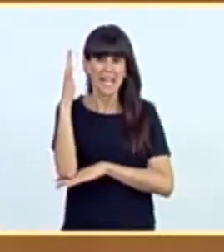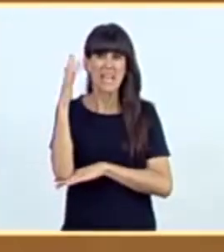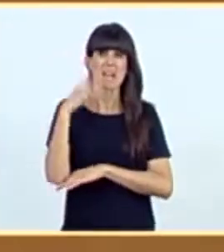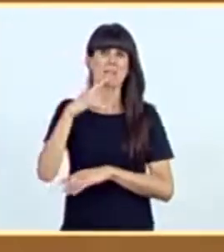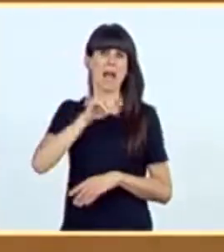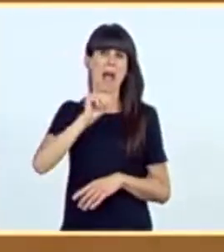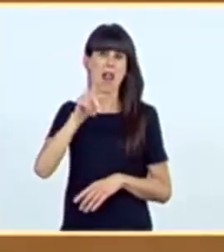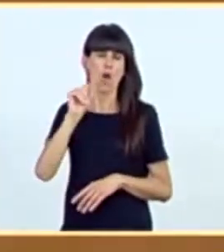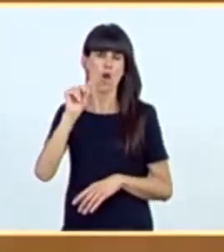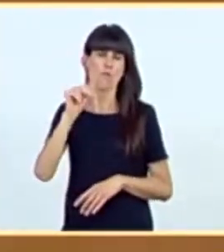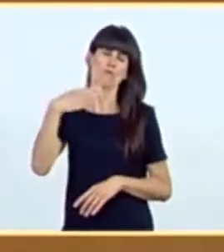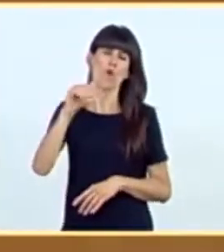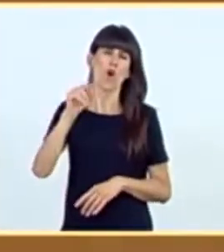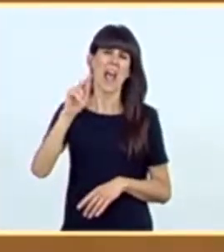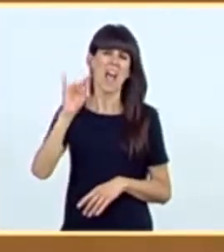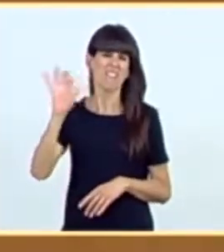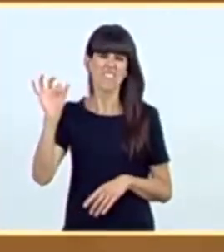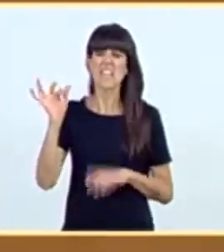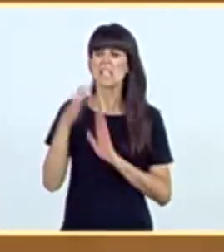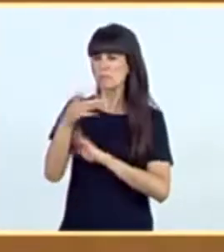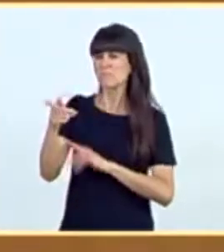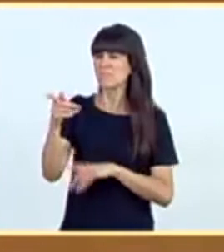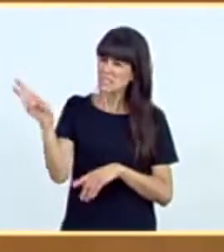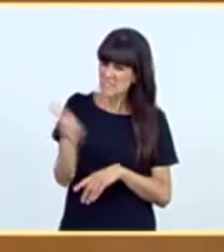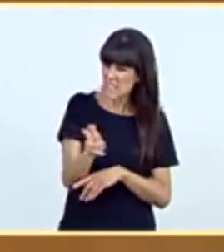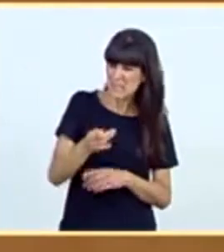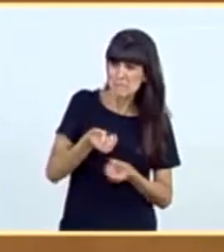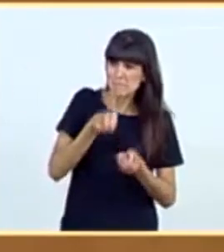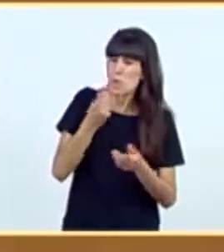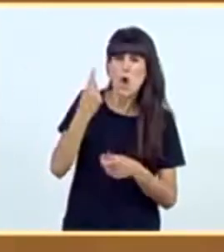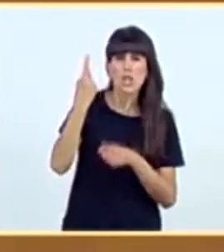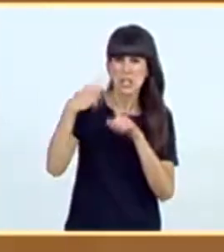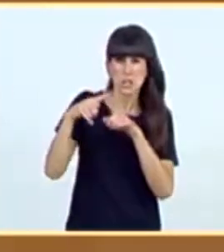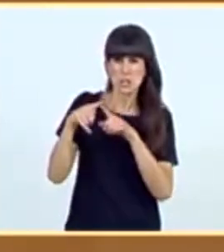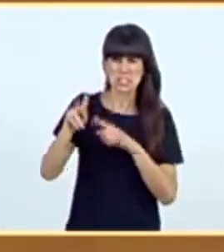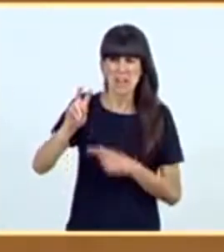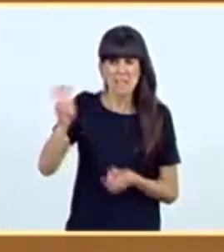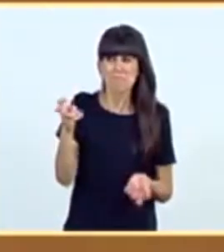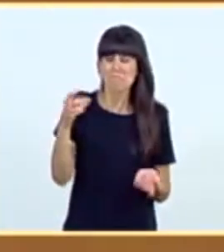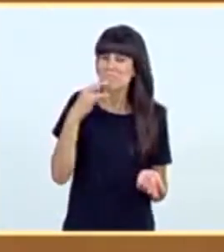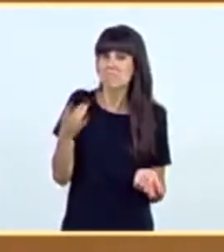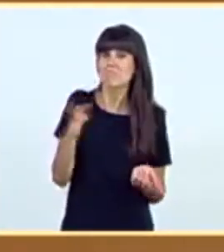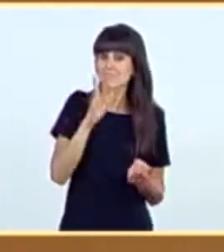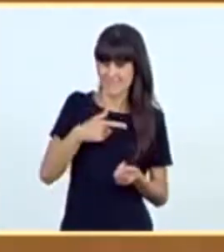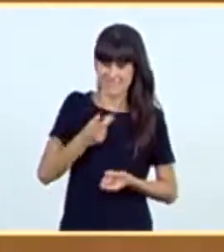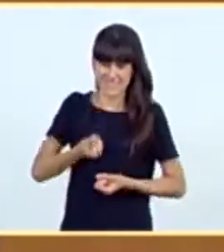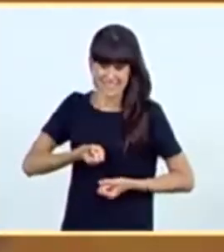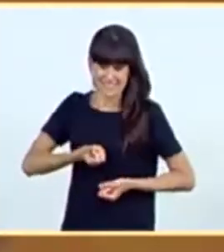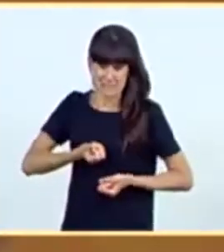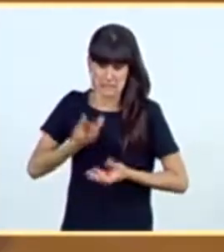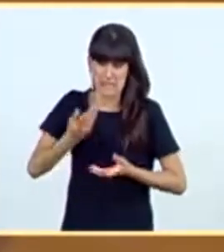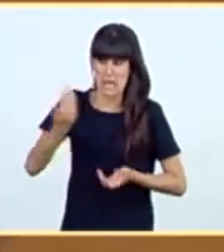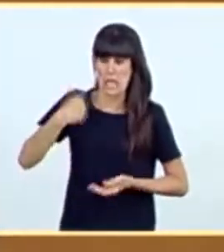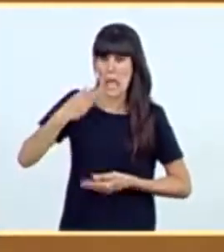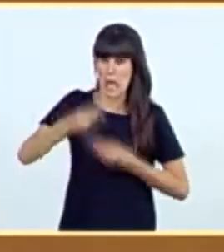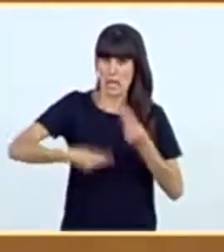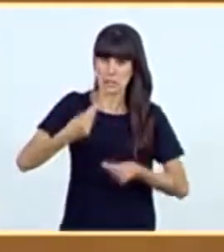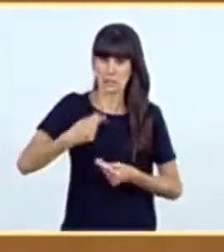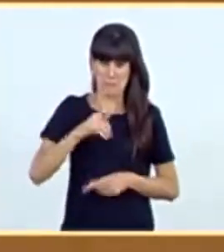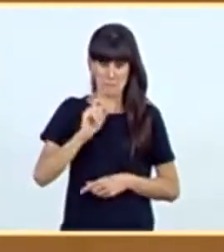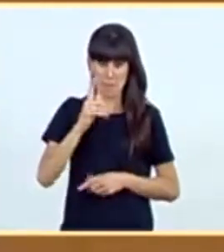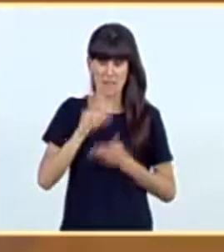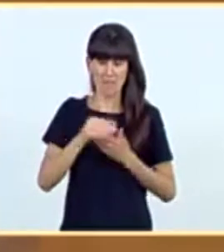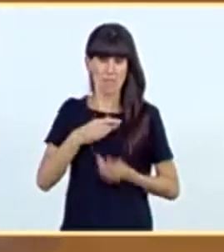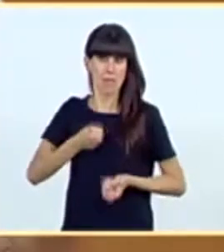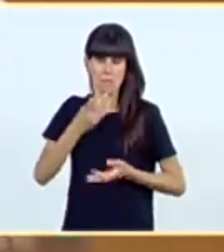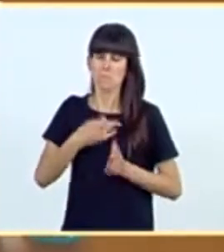a hablar de otra cosa. ¿Quién era objeto de esta interpelación? Por tanto, yo lo que le voy a manifestar, señoría, es lo que ya ha hecho en mi primera intervención.